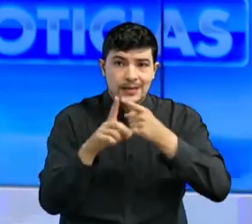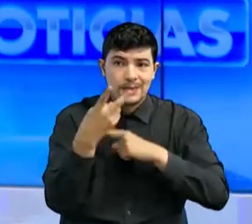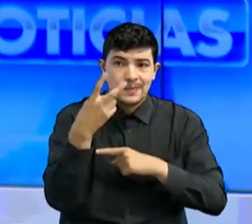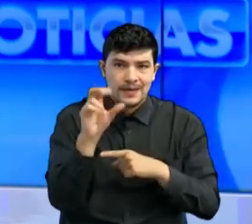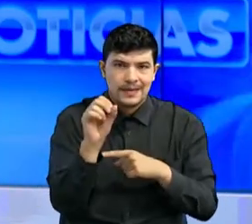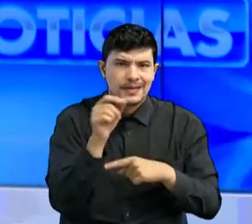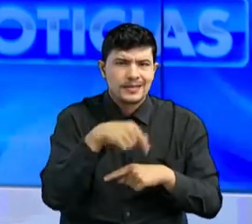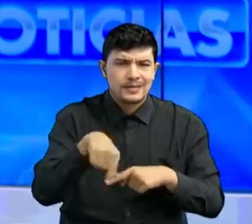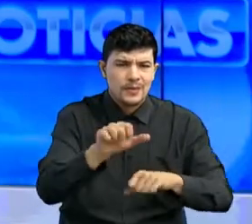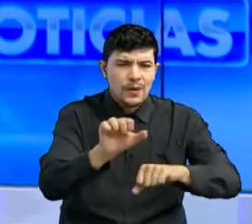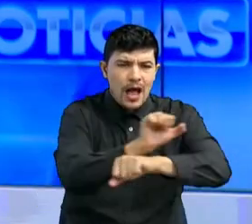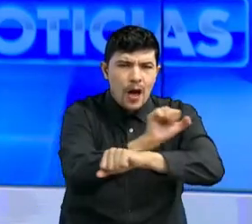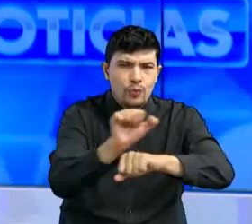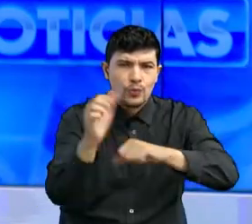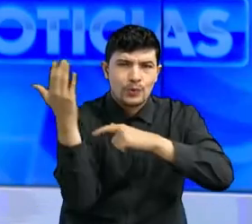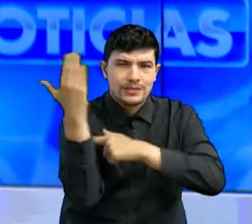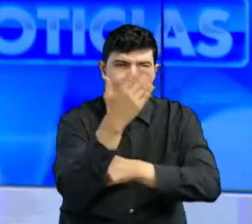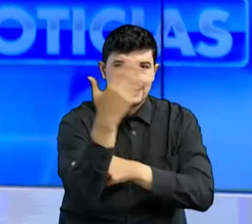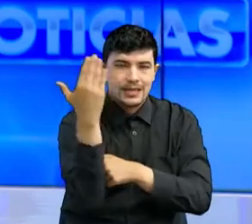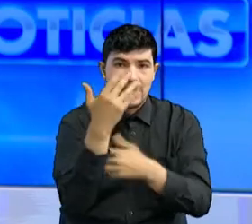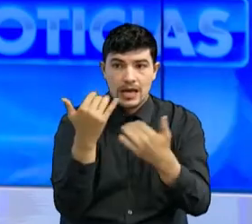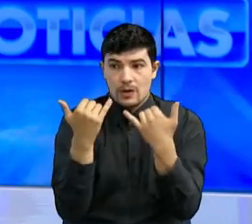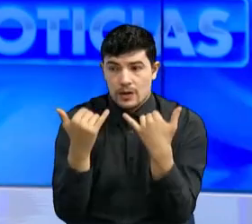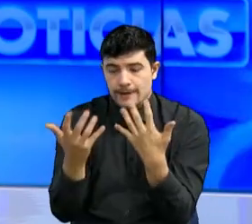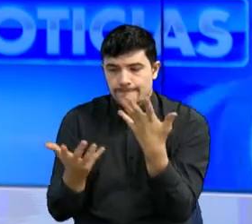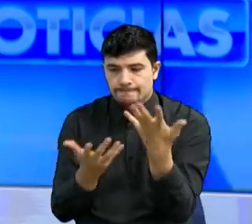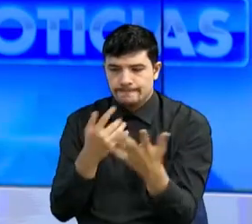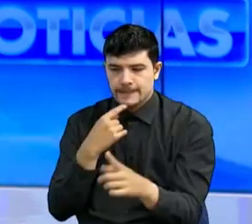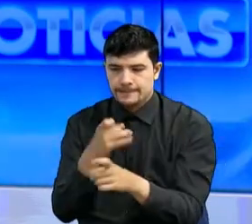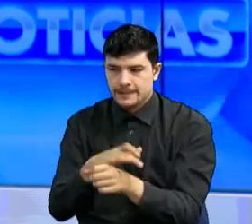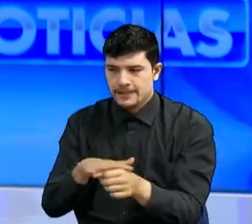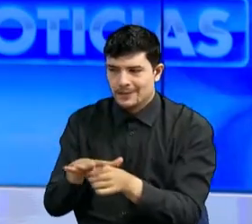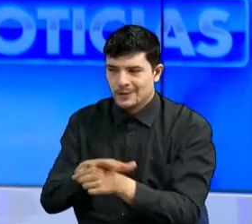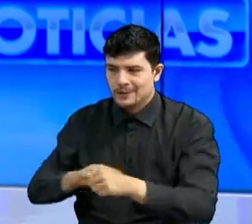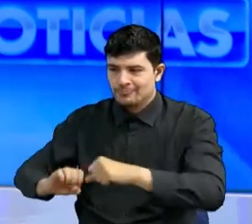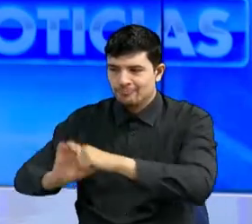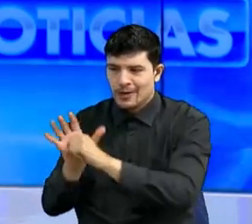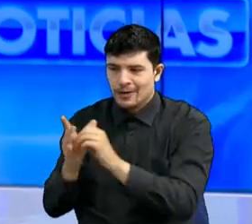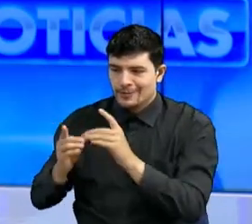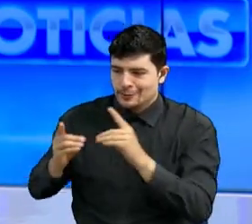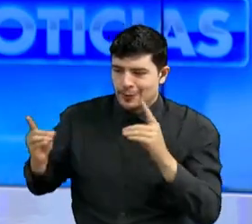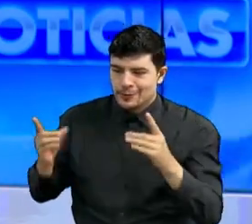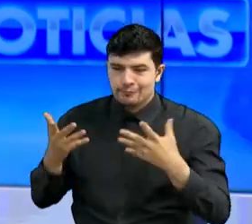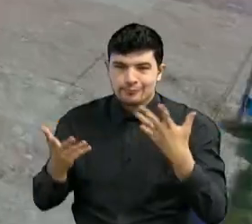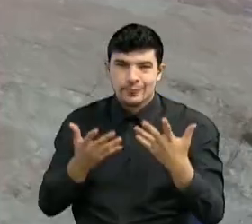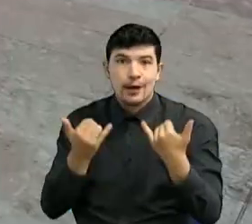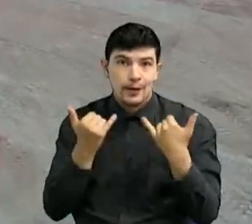trata del autocine, que en medio de la pandemia busca ser una nueva alternativa del séptimo arte.